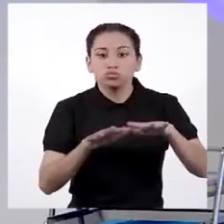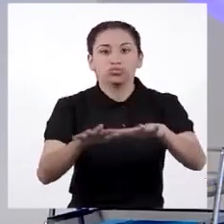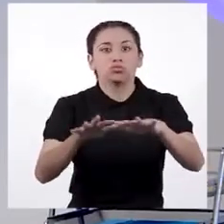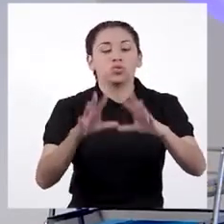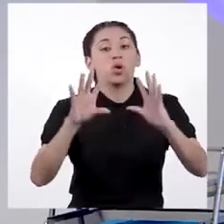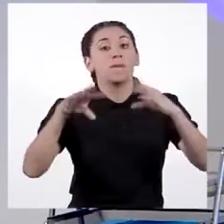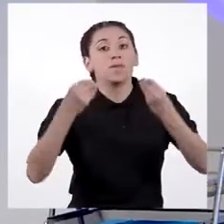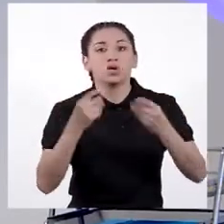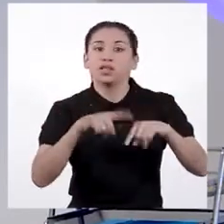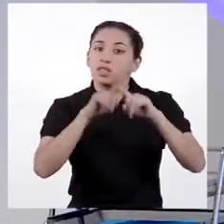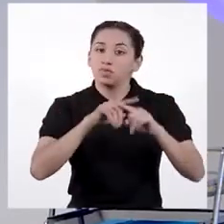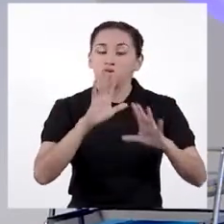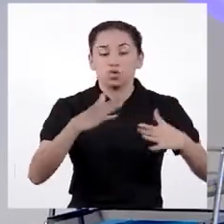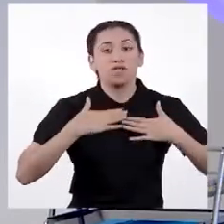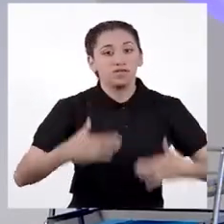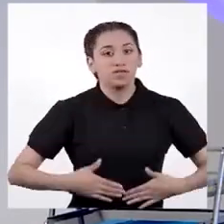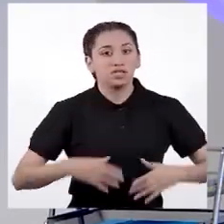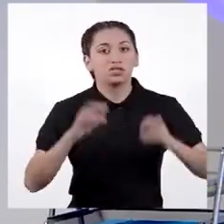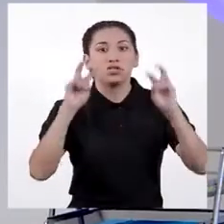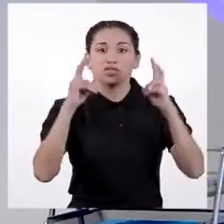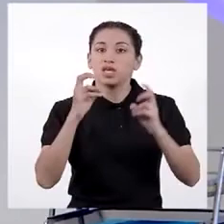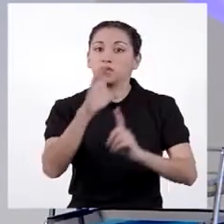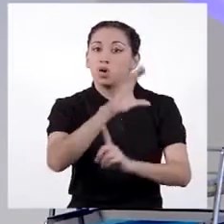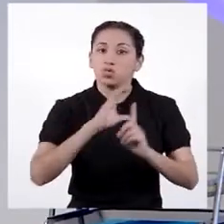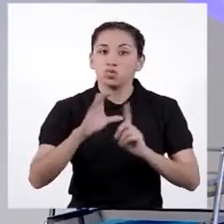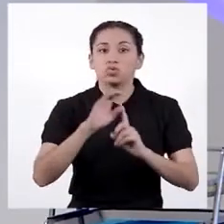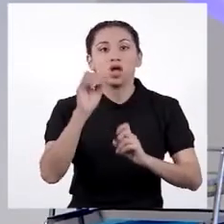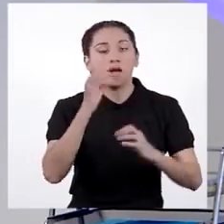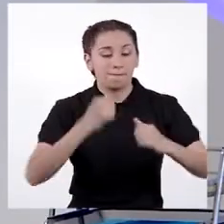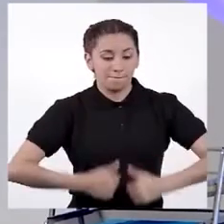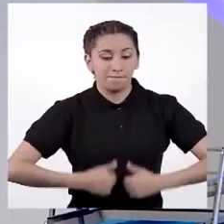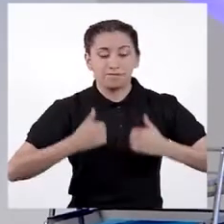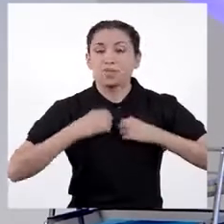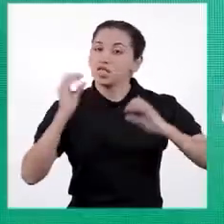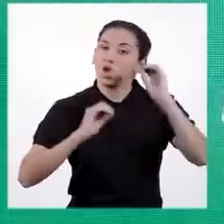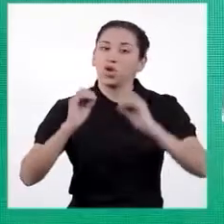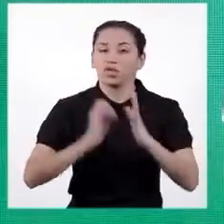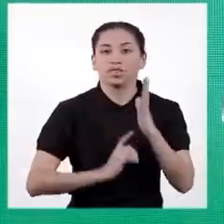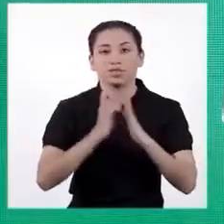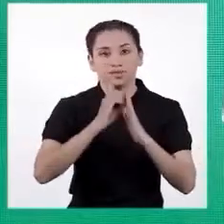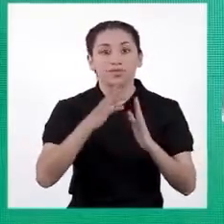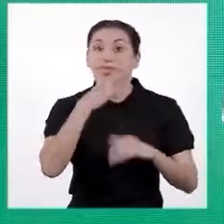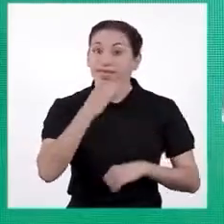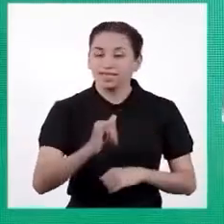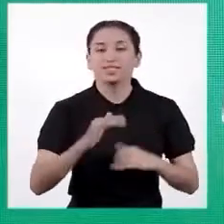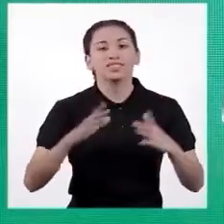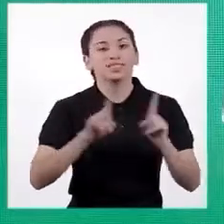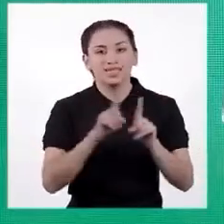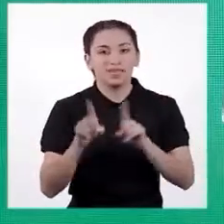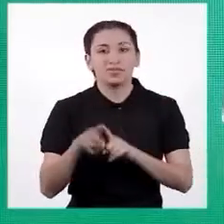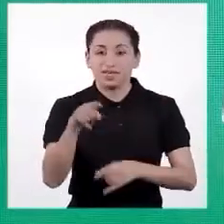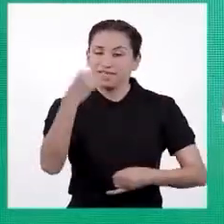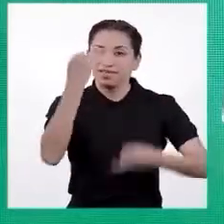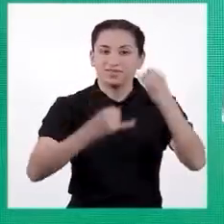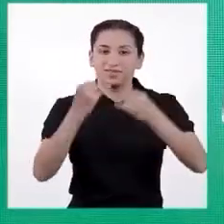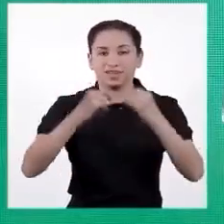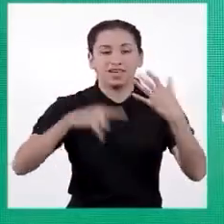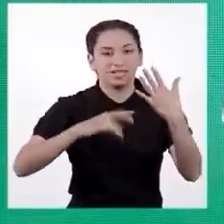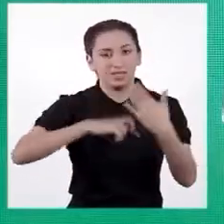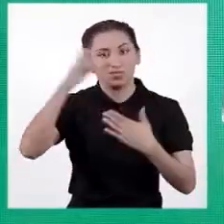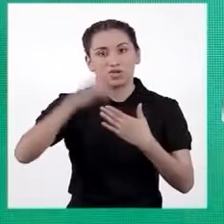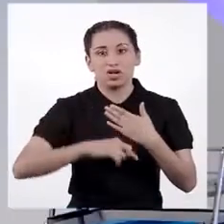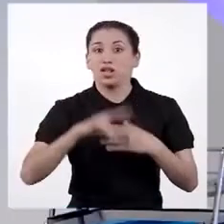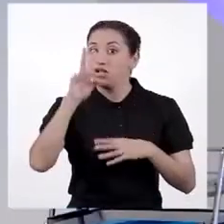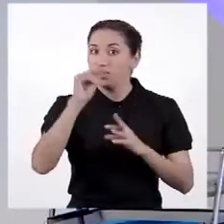colectivos, sobre su existencia física, identidad cultural, calidad de vida o desarrollo. Y así, sin querer, estamos llegando casi al final del